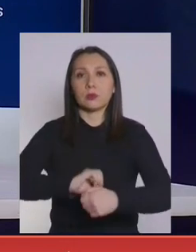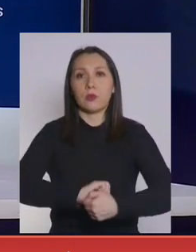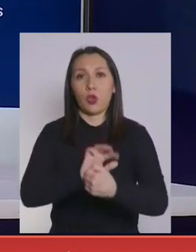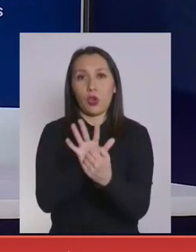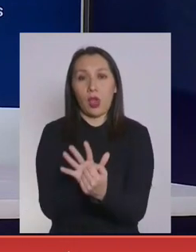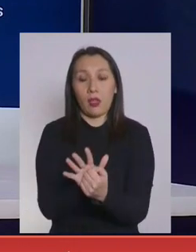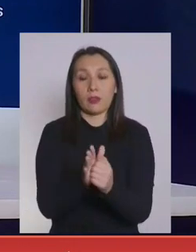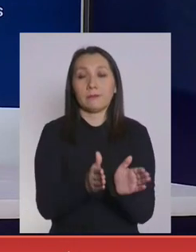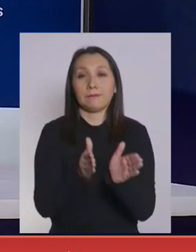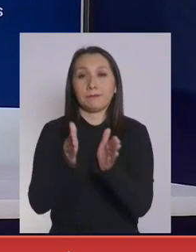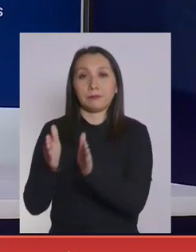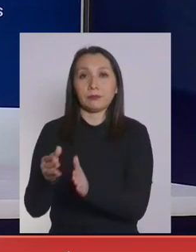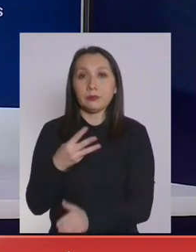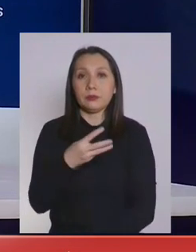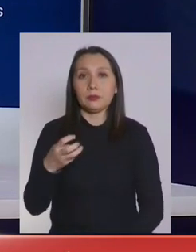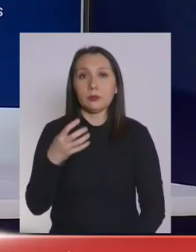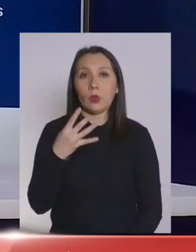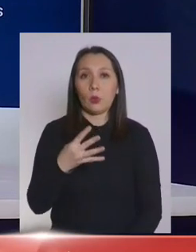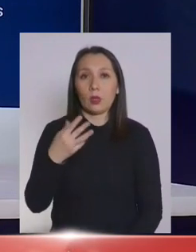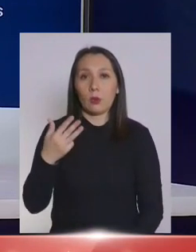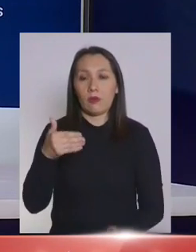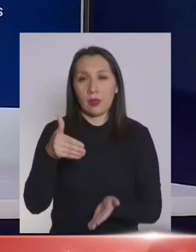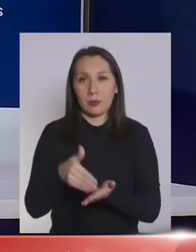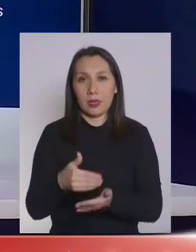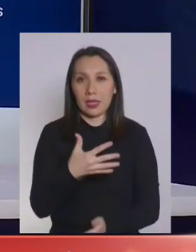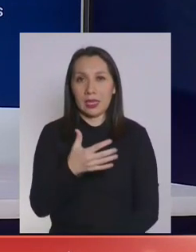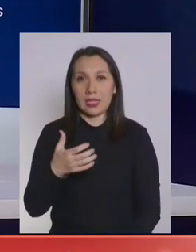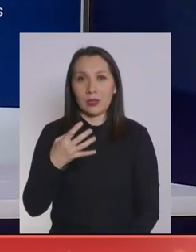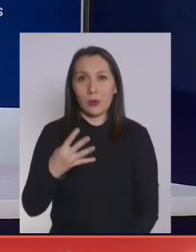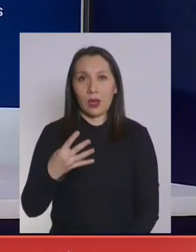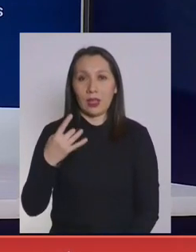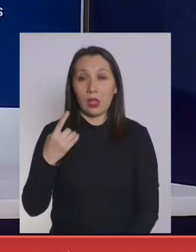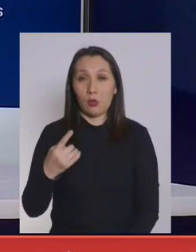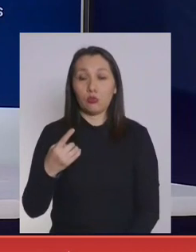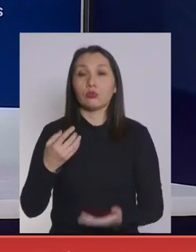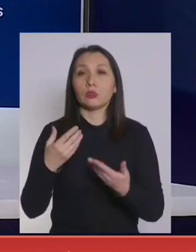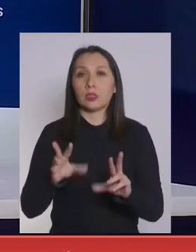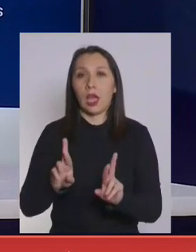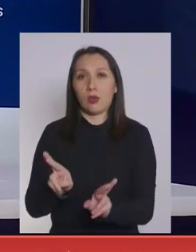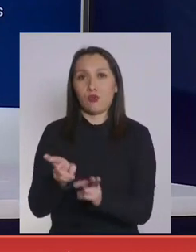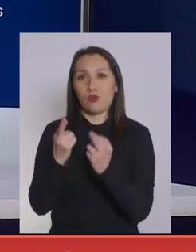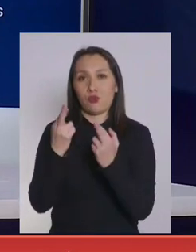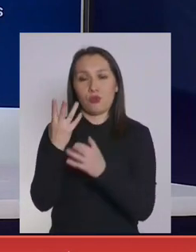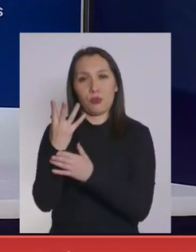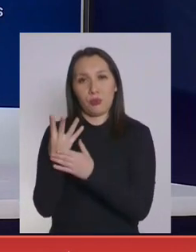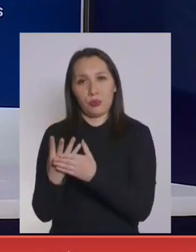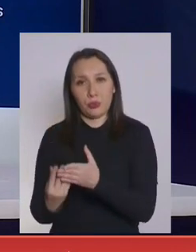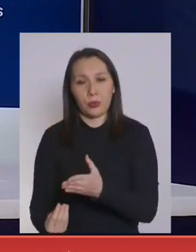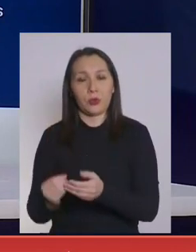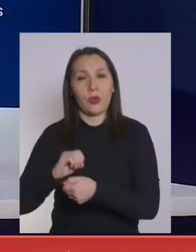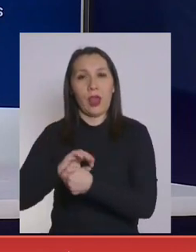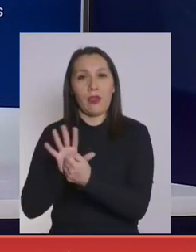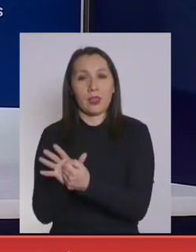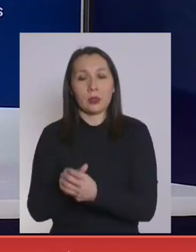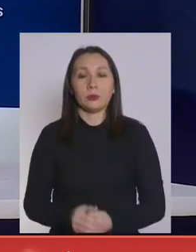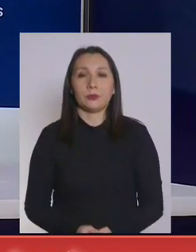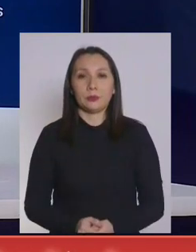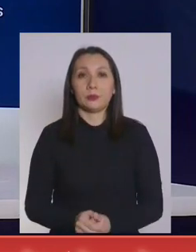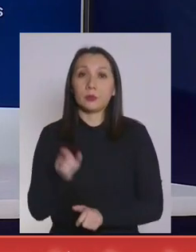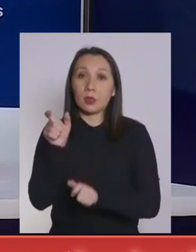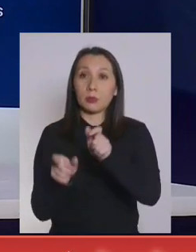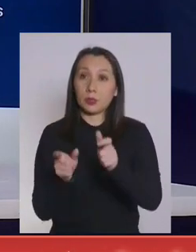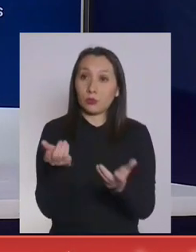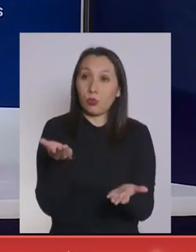coronavirus, de los cuales 349.541 se han recuperado. En cuanto a los